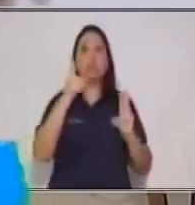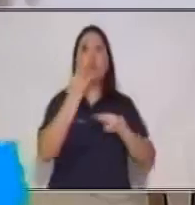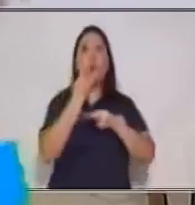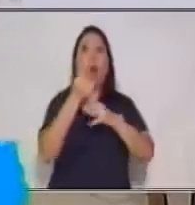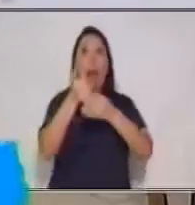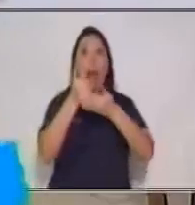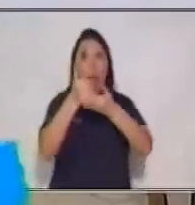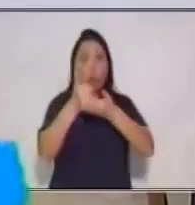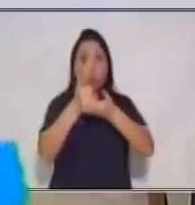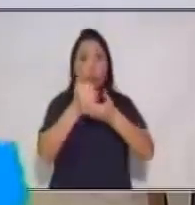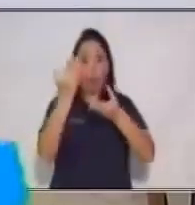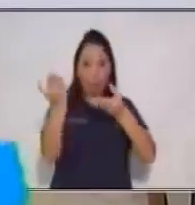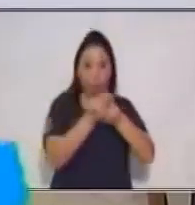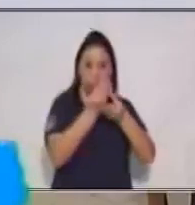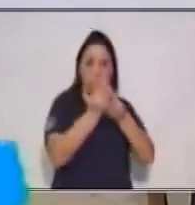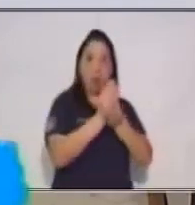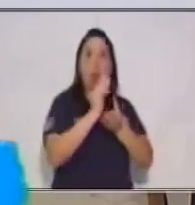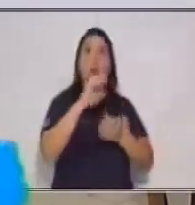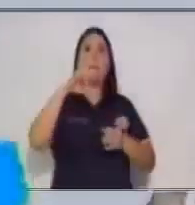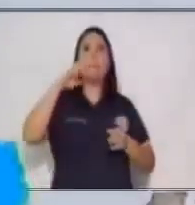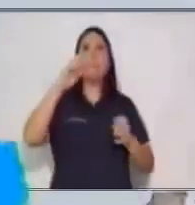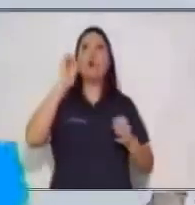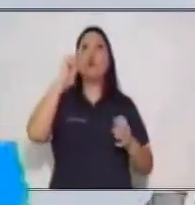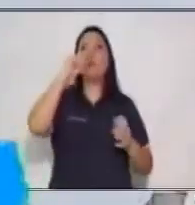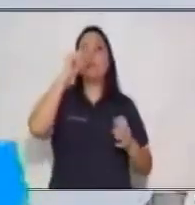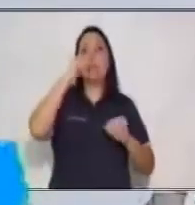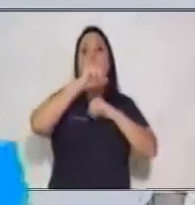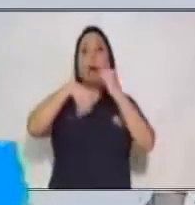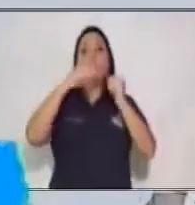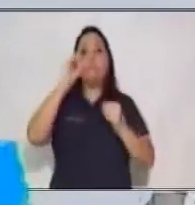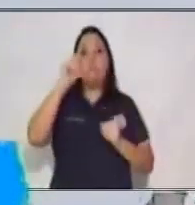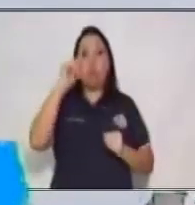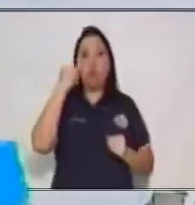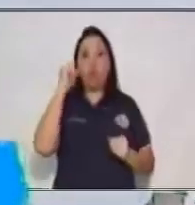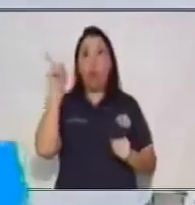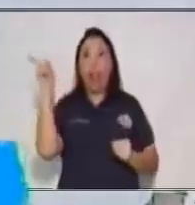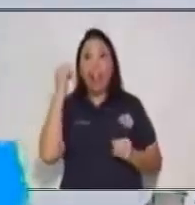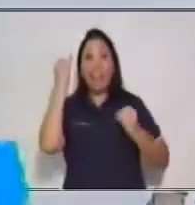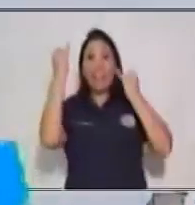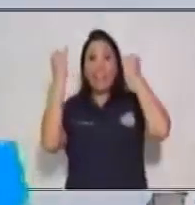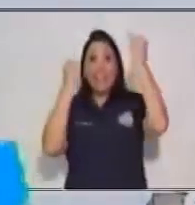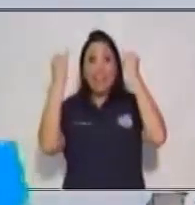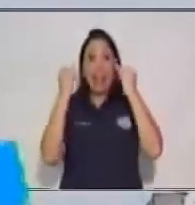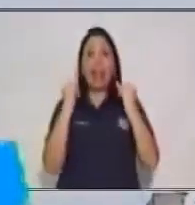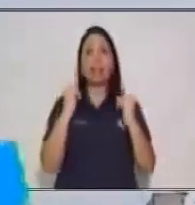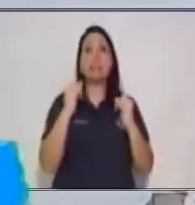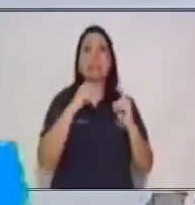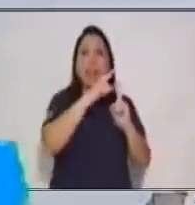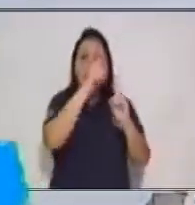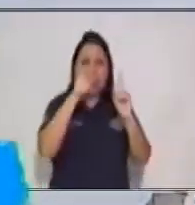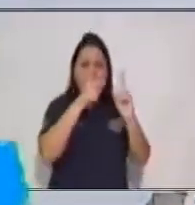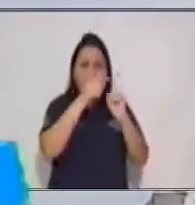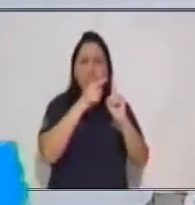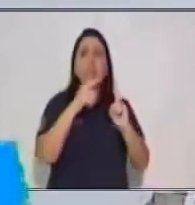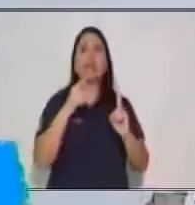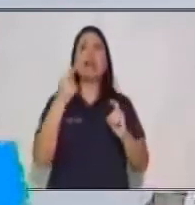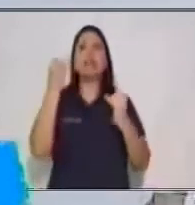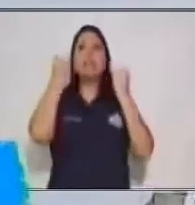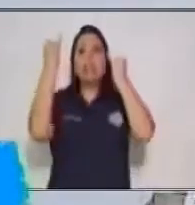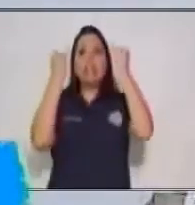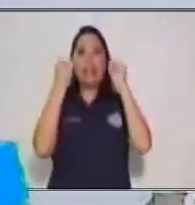Si te das cuenta acá, ya estamos trabajando también ideas principales, ideas secundarias. Estamos estableciendo nuestro tema.